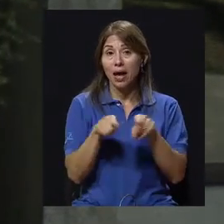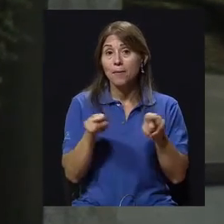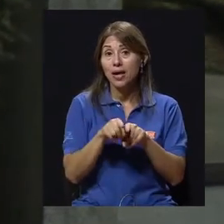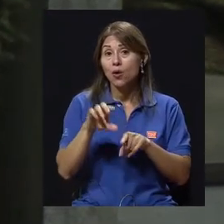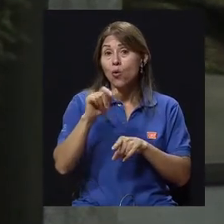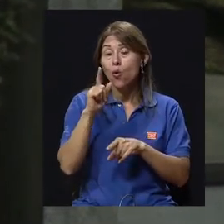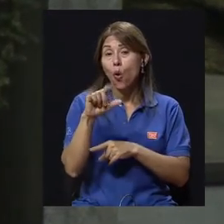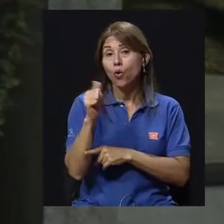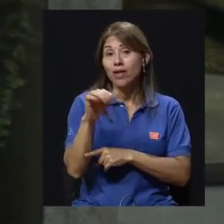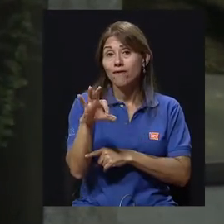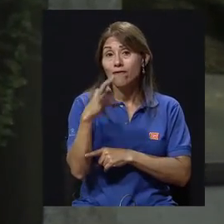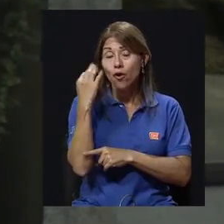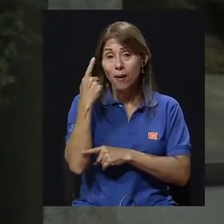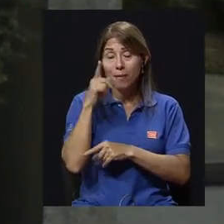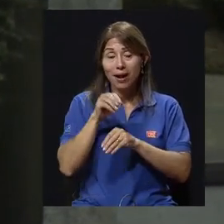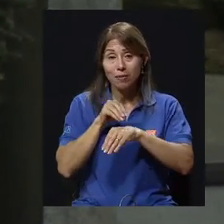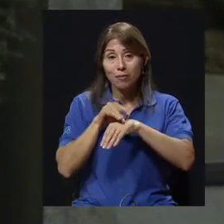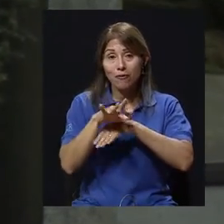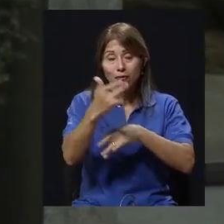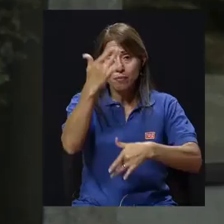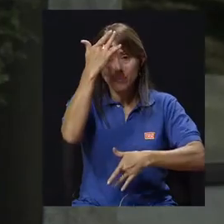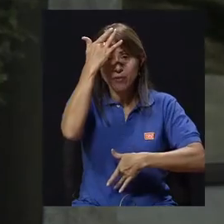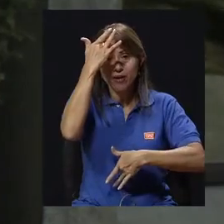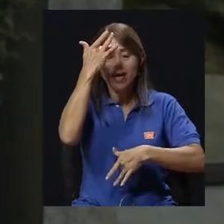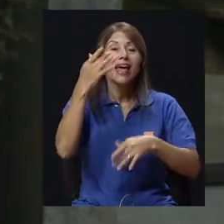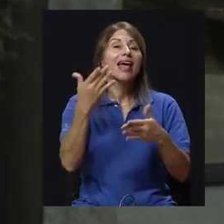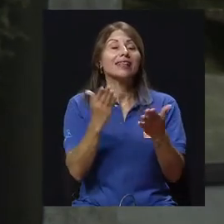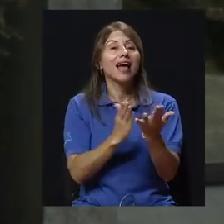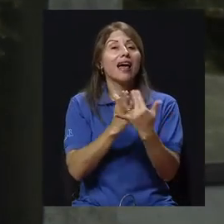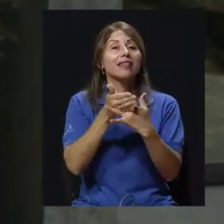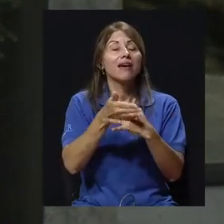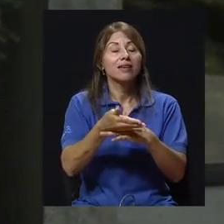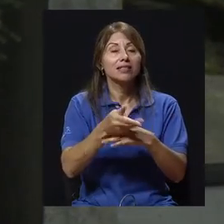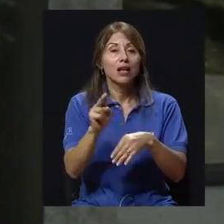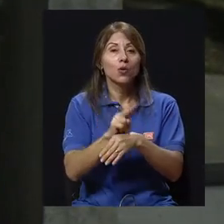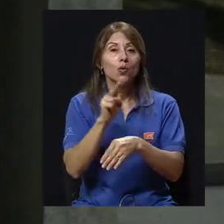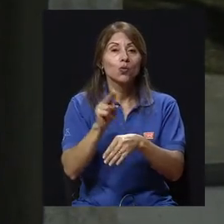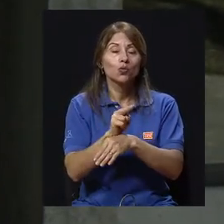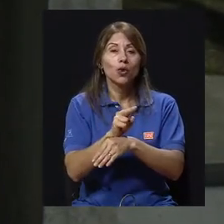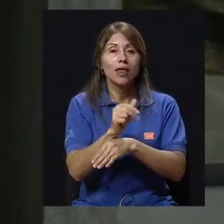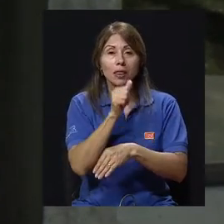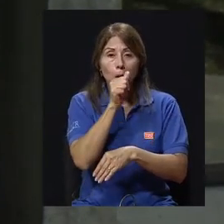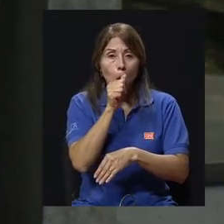es el uso de drogas intravenosas, drogas de diversión intravenosa.